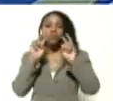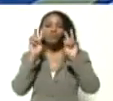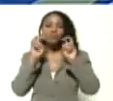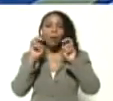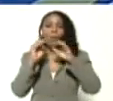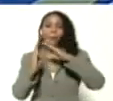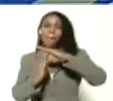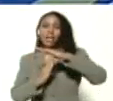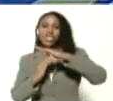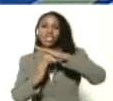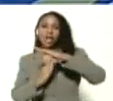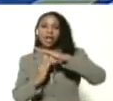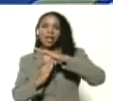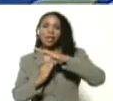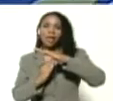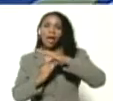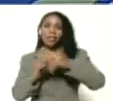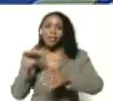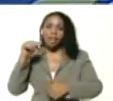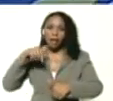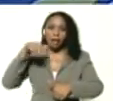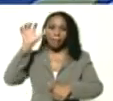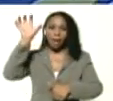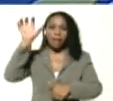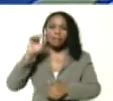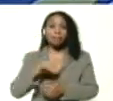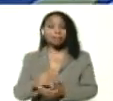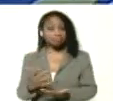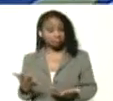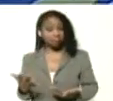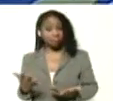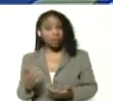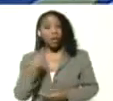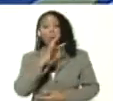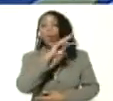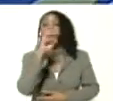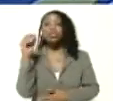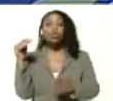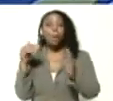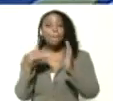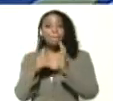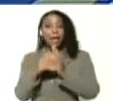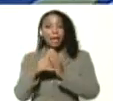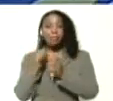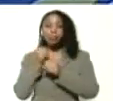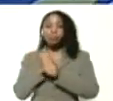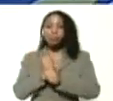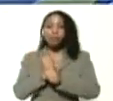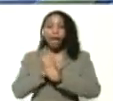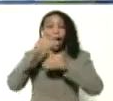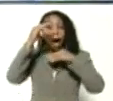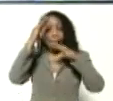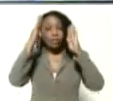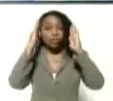bachilleres del país, más de cuatrocientos mil esperando, atención,